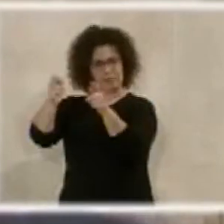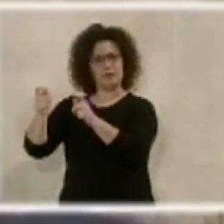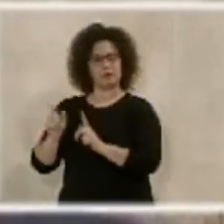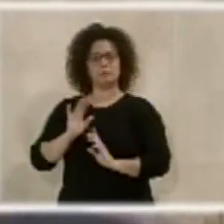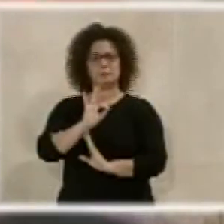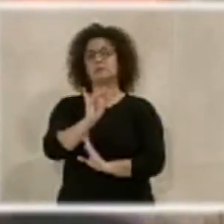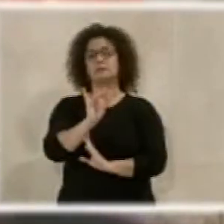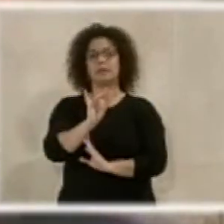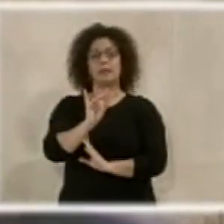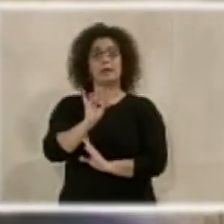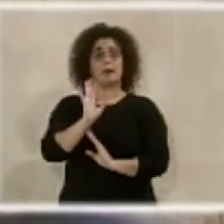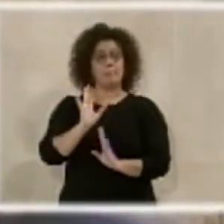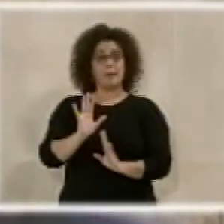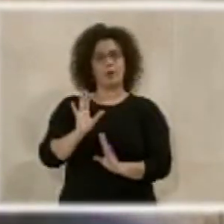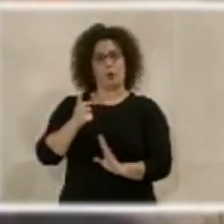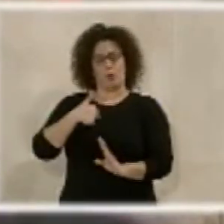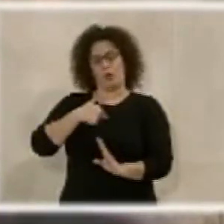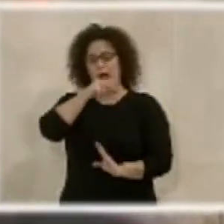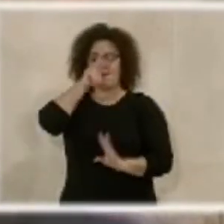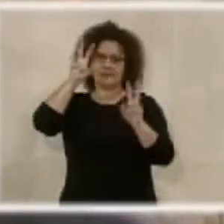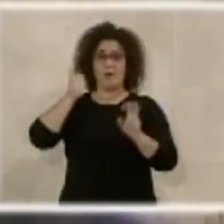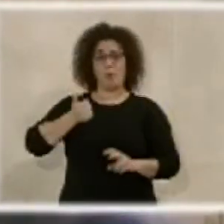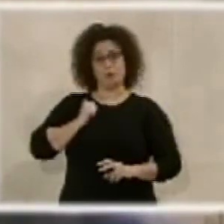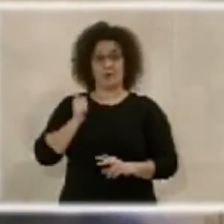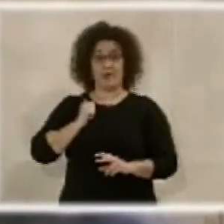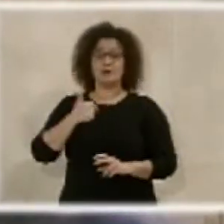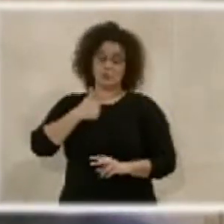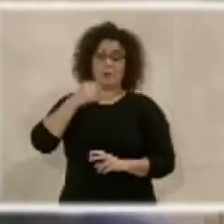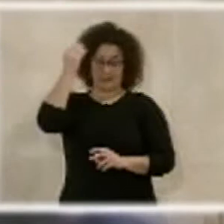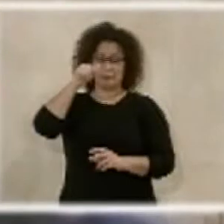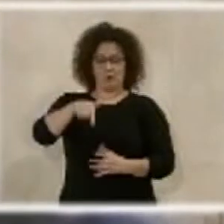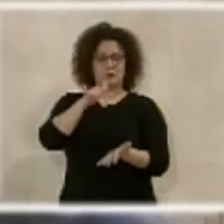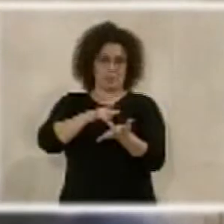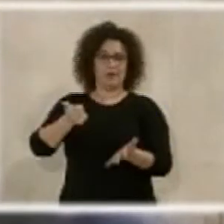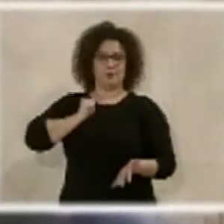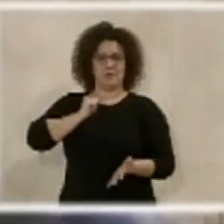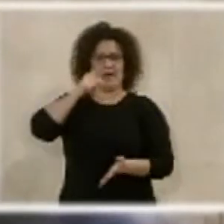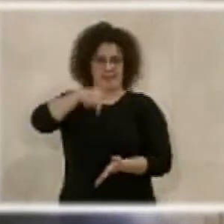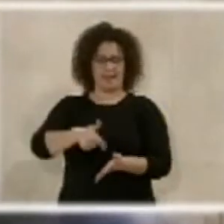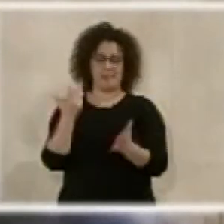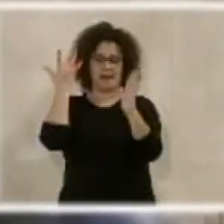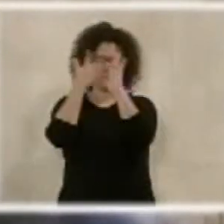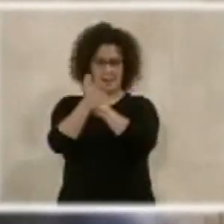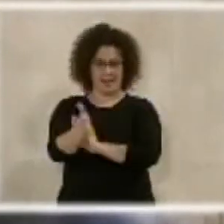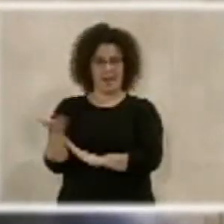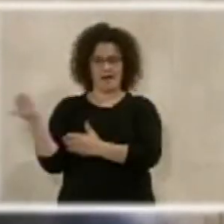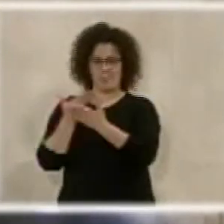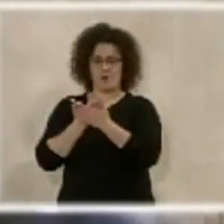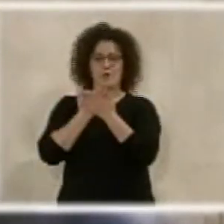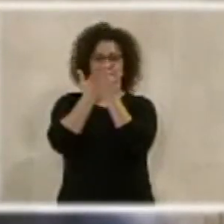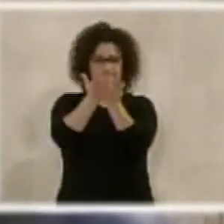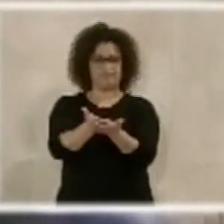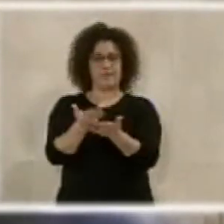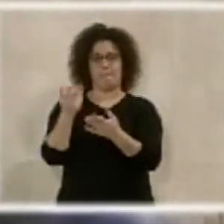son… hemos hablado mucho hoy de oportunidad y yo creo que esta es oportuna de nuevo, una vez más, traerla para darle esa